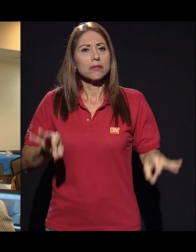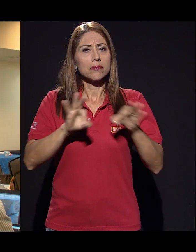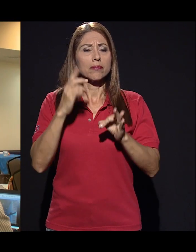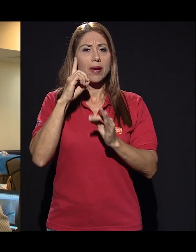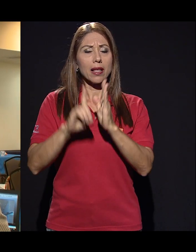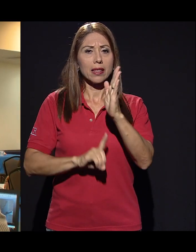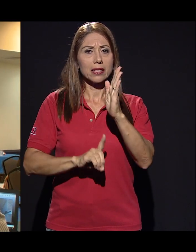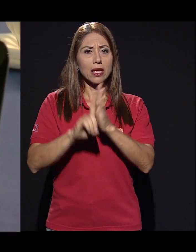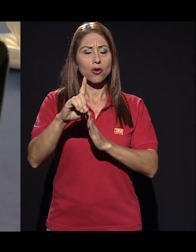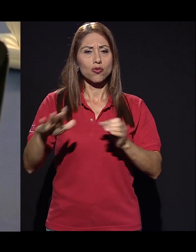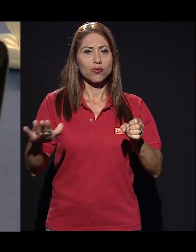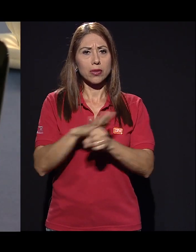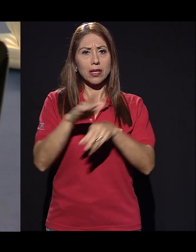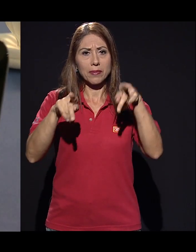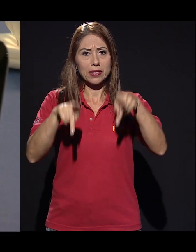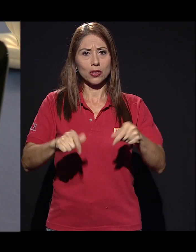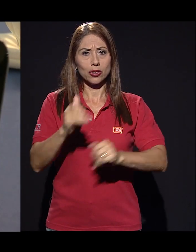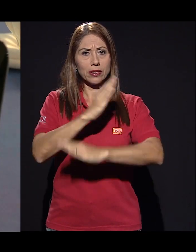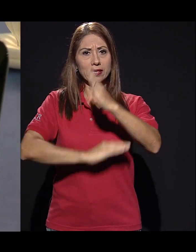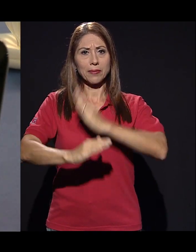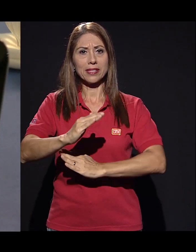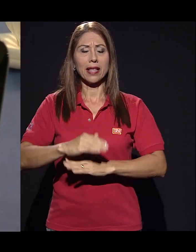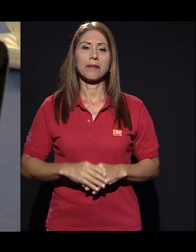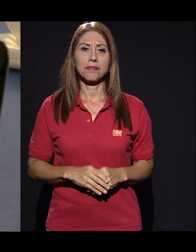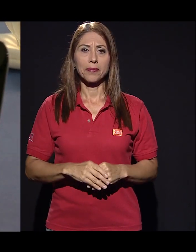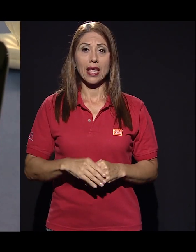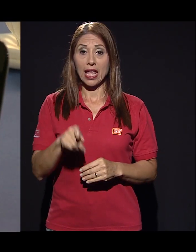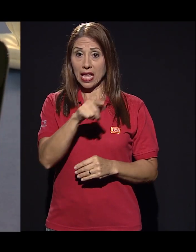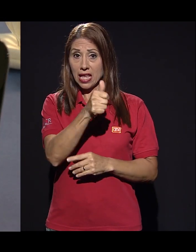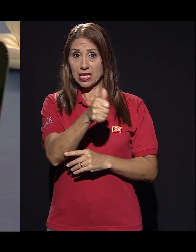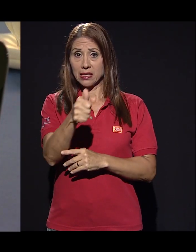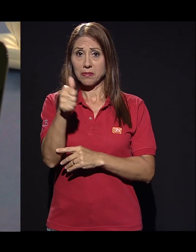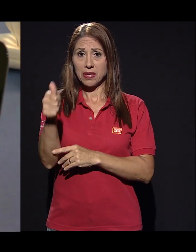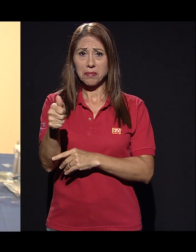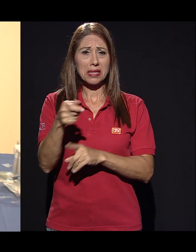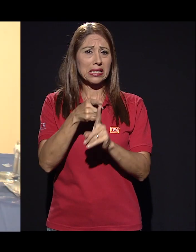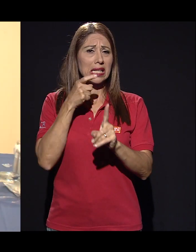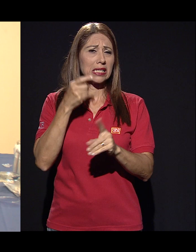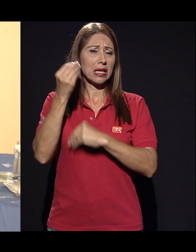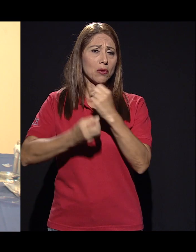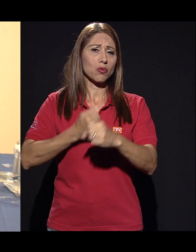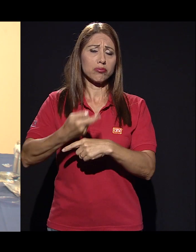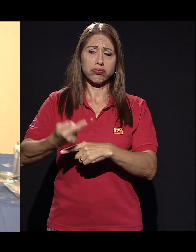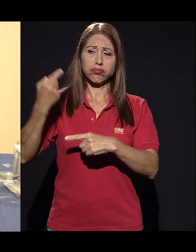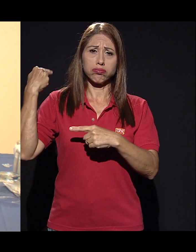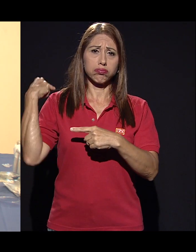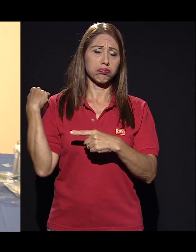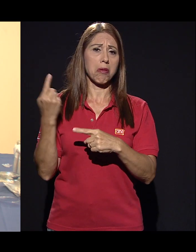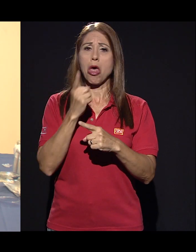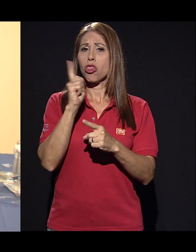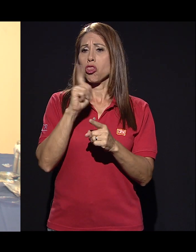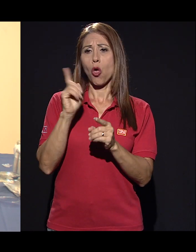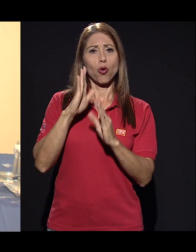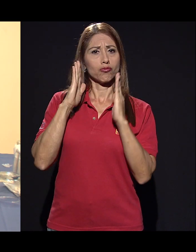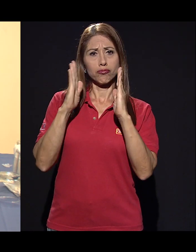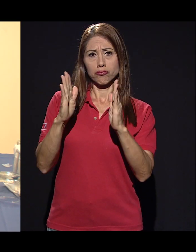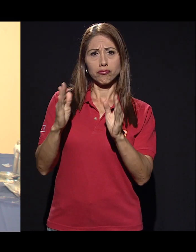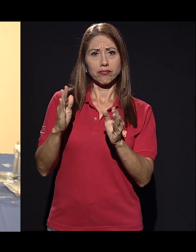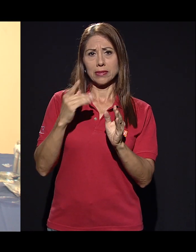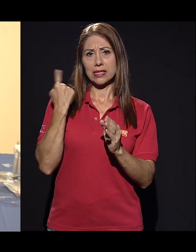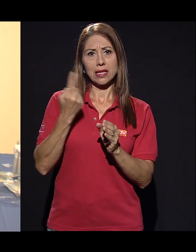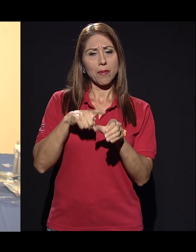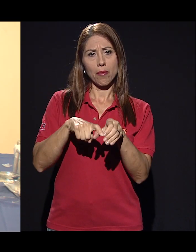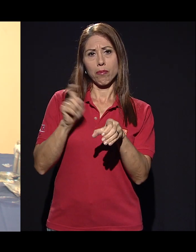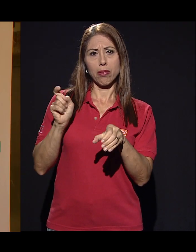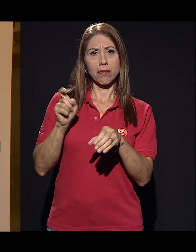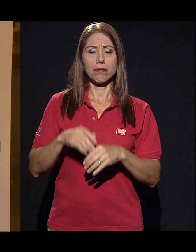desplazamiento, es clave para el desarrollo pleno de las personas con discapacidad, quienes históricamente han sido dejadas por fuera